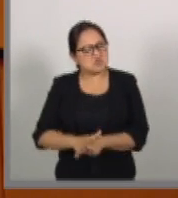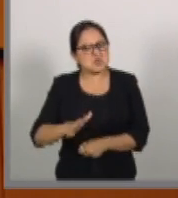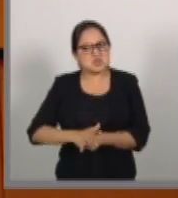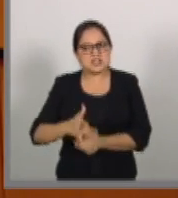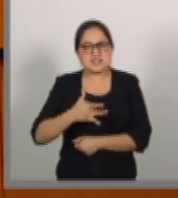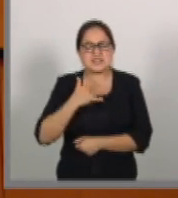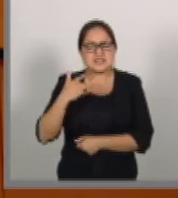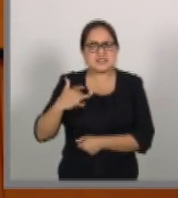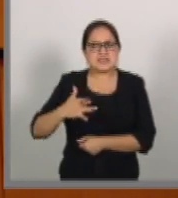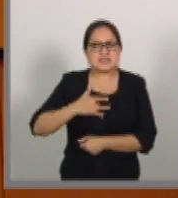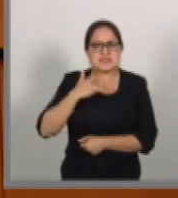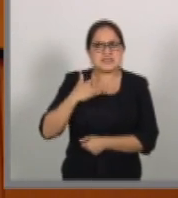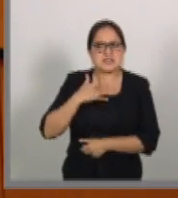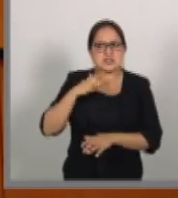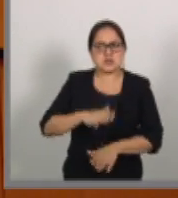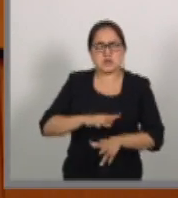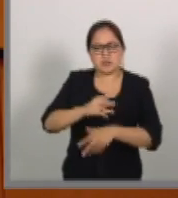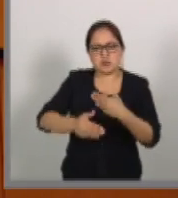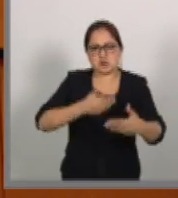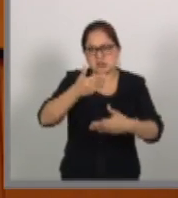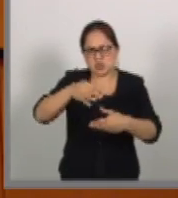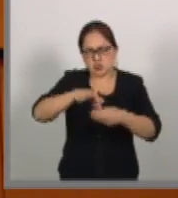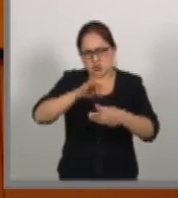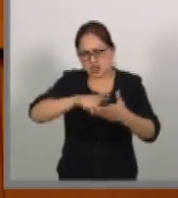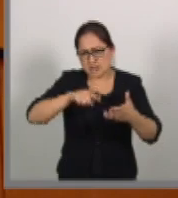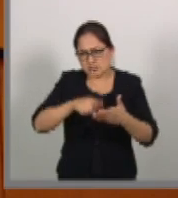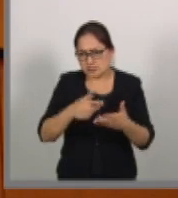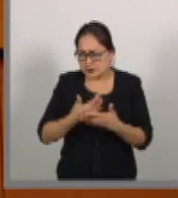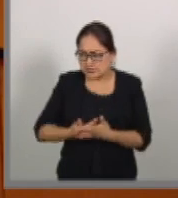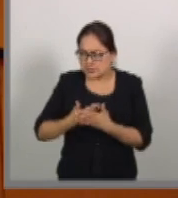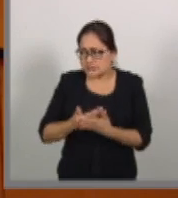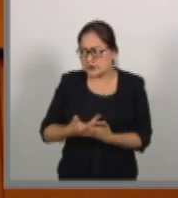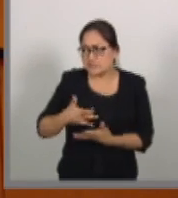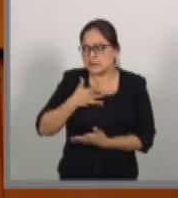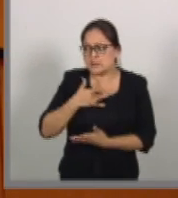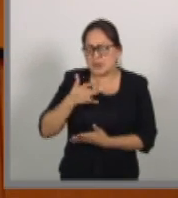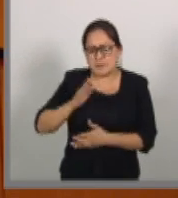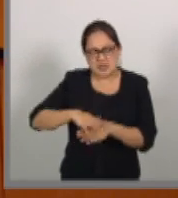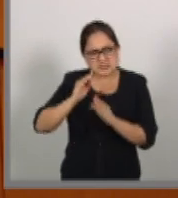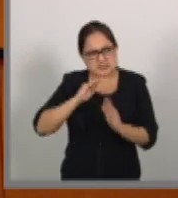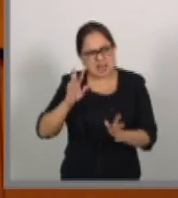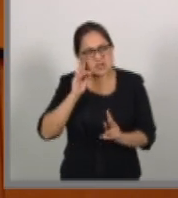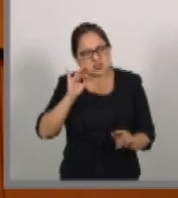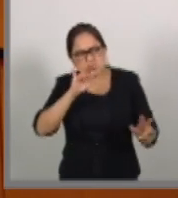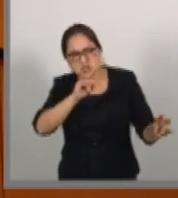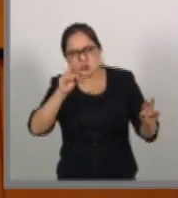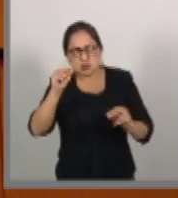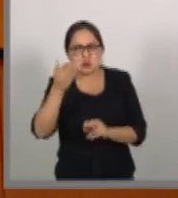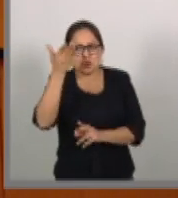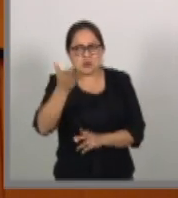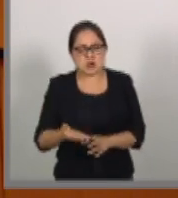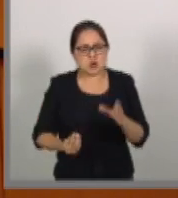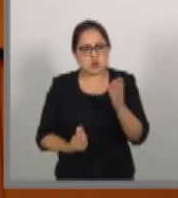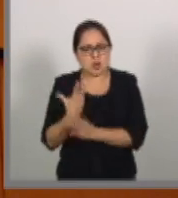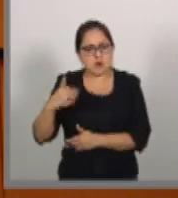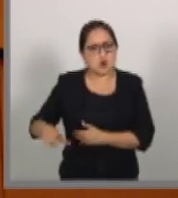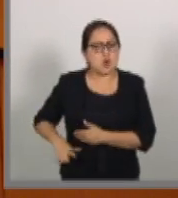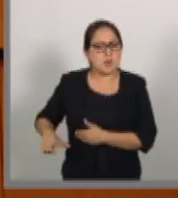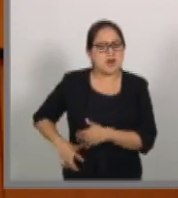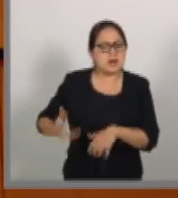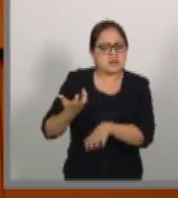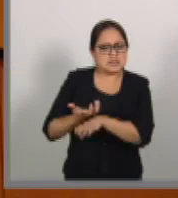en el proceso legislativo hasta no tener claridad sobre las acciones que tomaría el nuevo gobierno